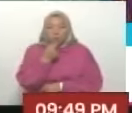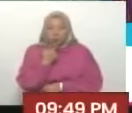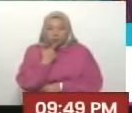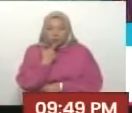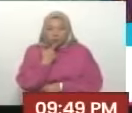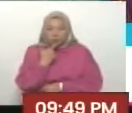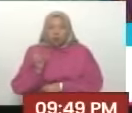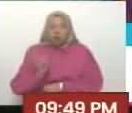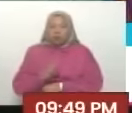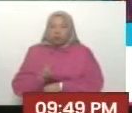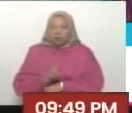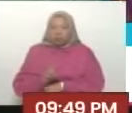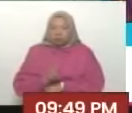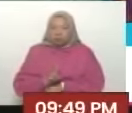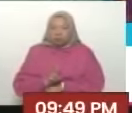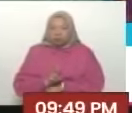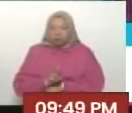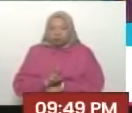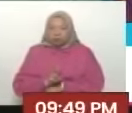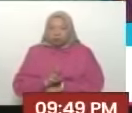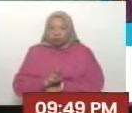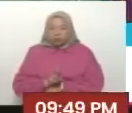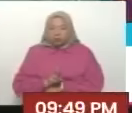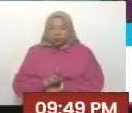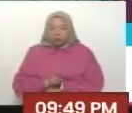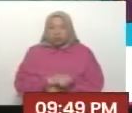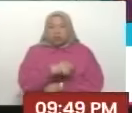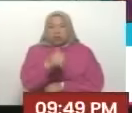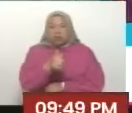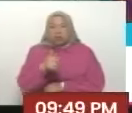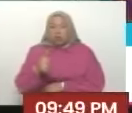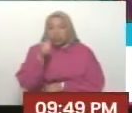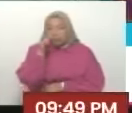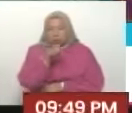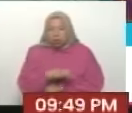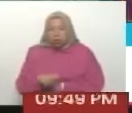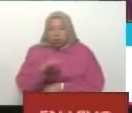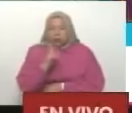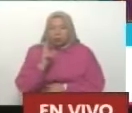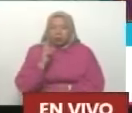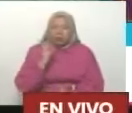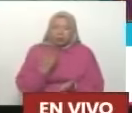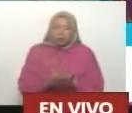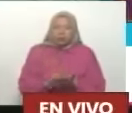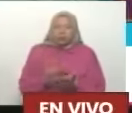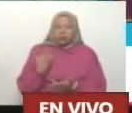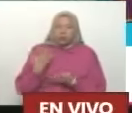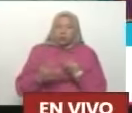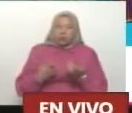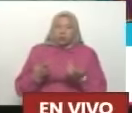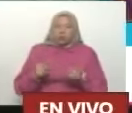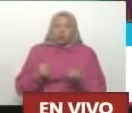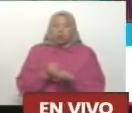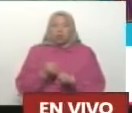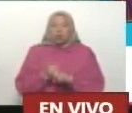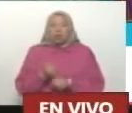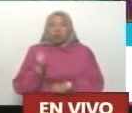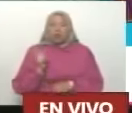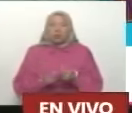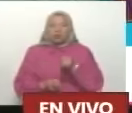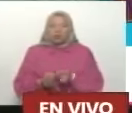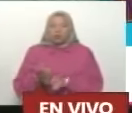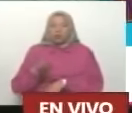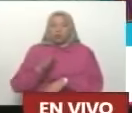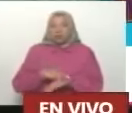ser venezolano, de mostrar nosotros en cada uno de los espacios lo que en algún momento quisieron tapar, lo que en algún momento nos quisieron